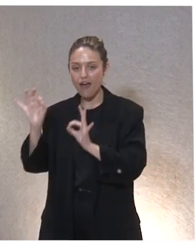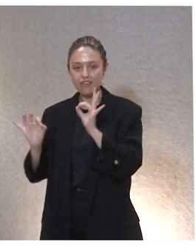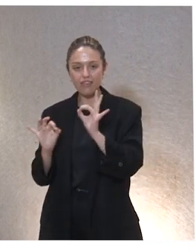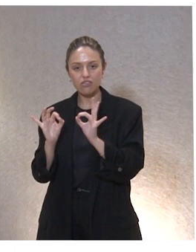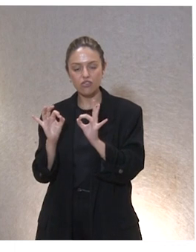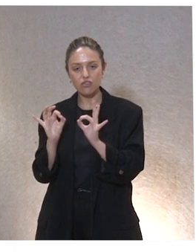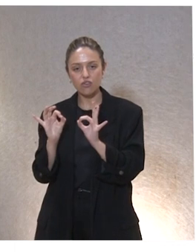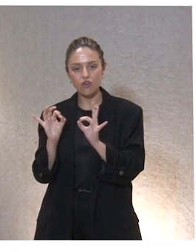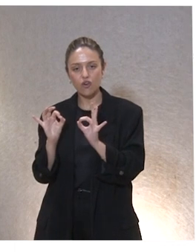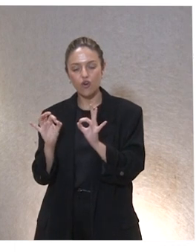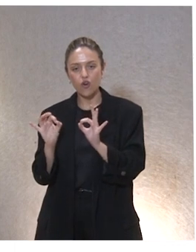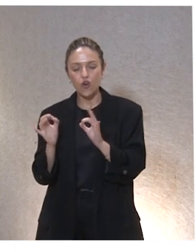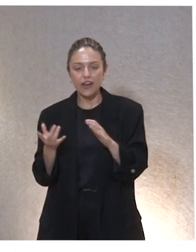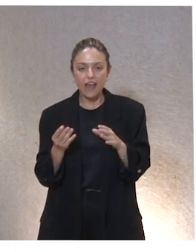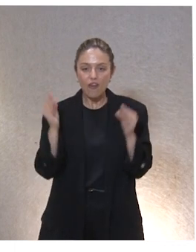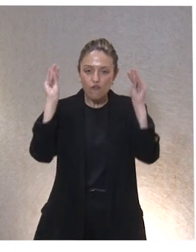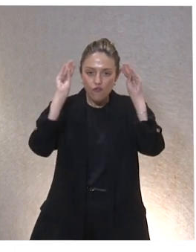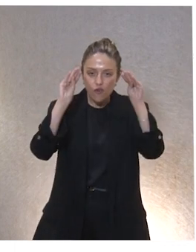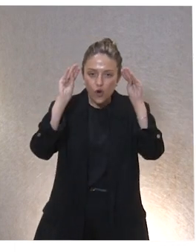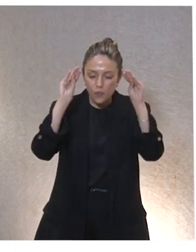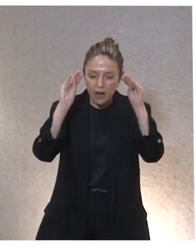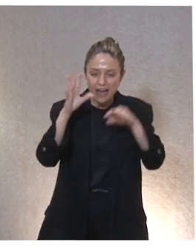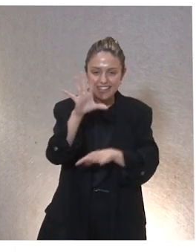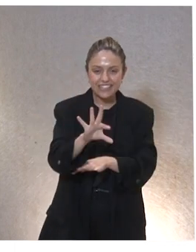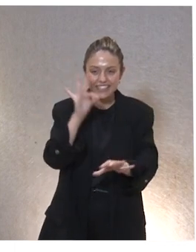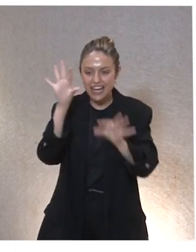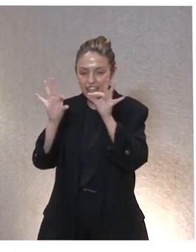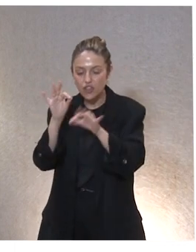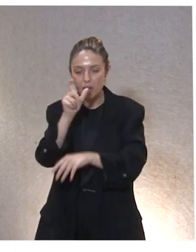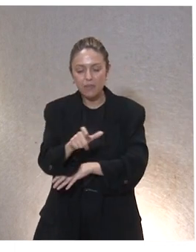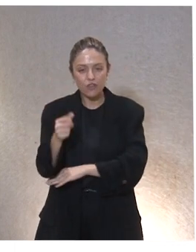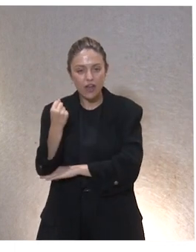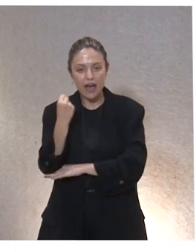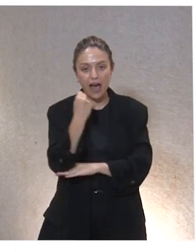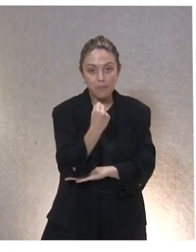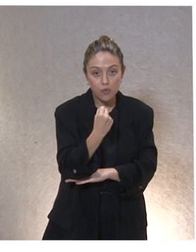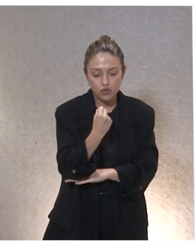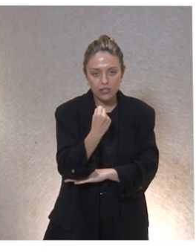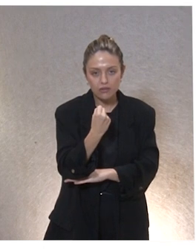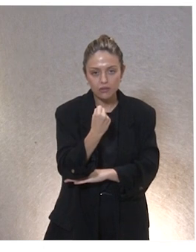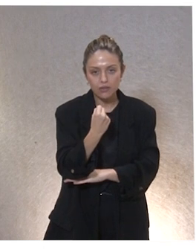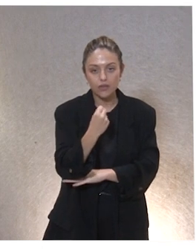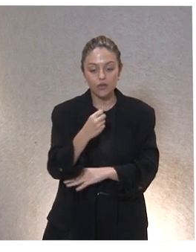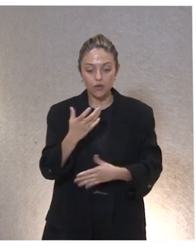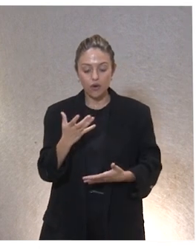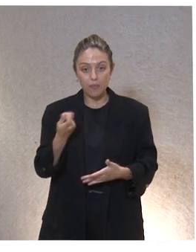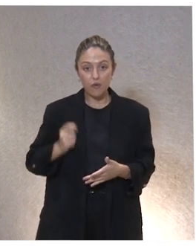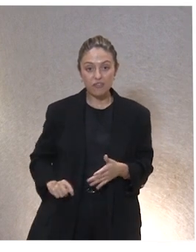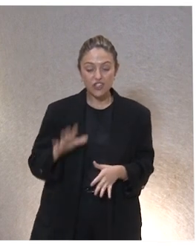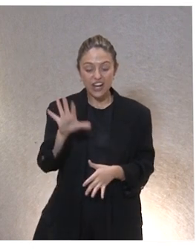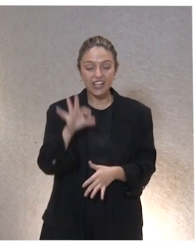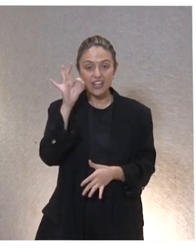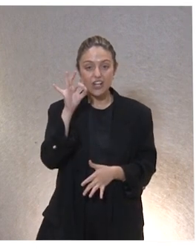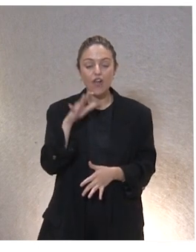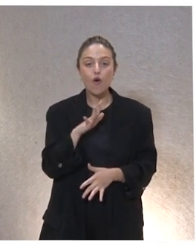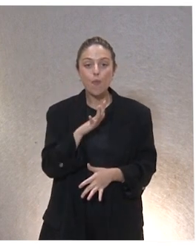formar y el seleccionar y el apoyar a las personas que ofrecen apoyos porque a través de ellas no es